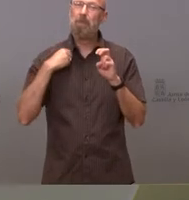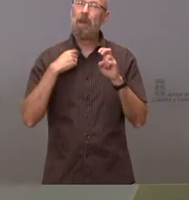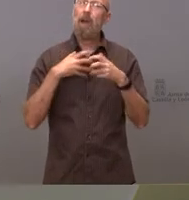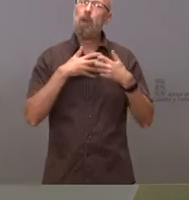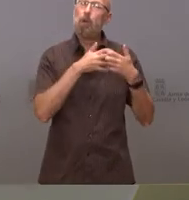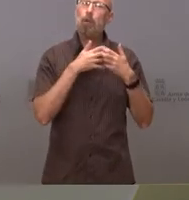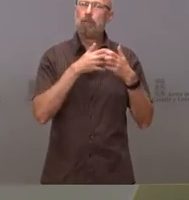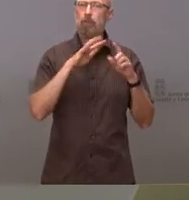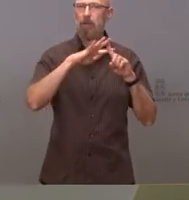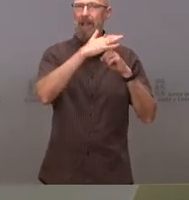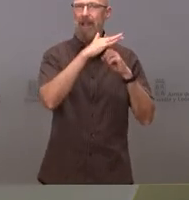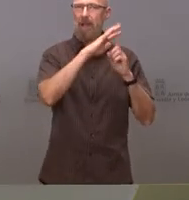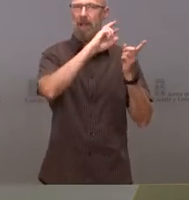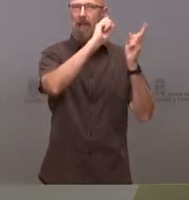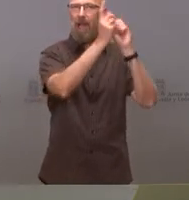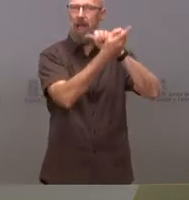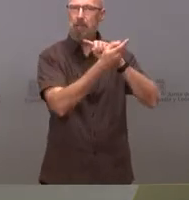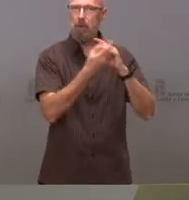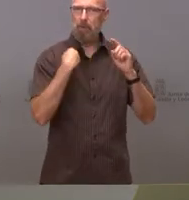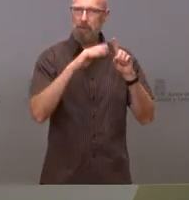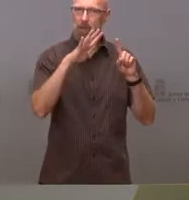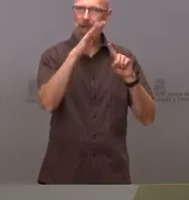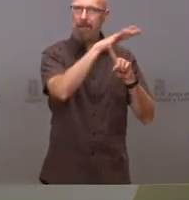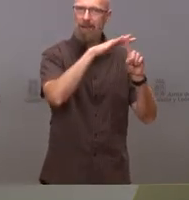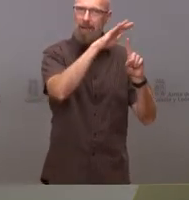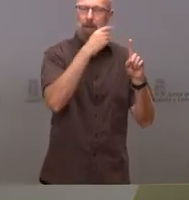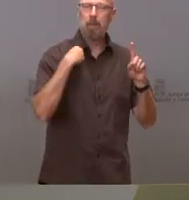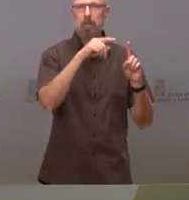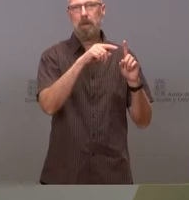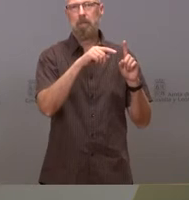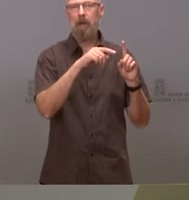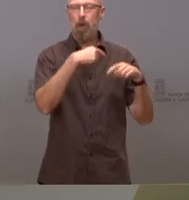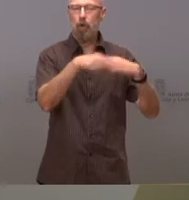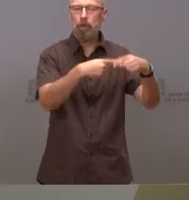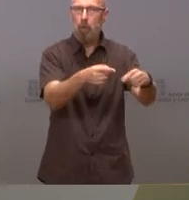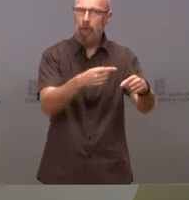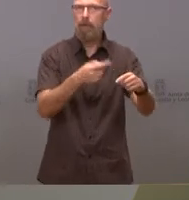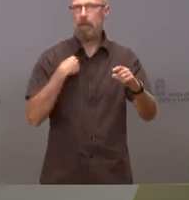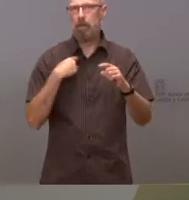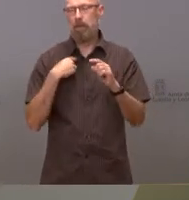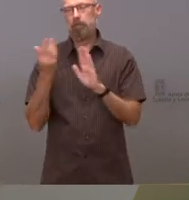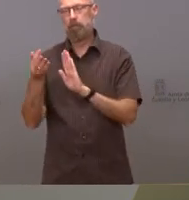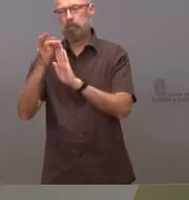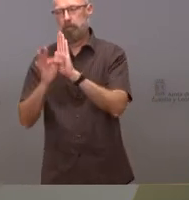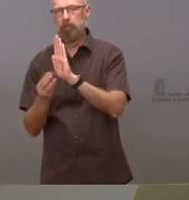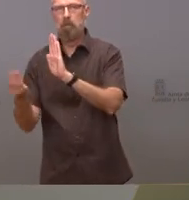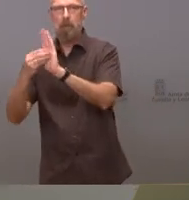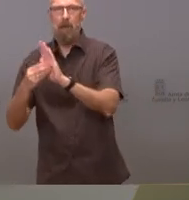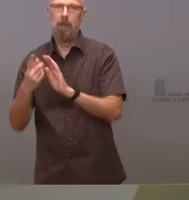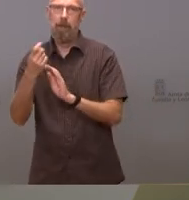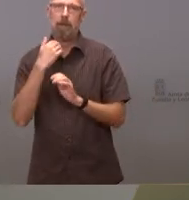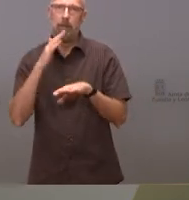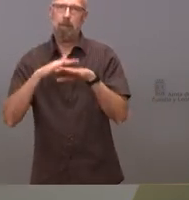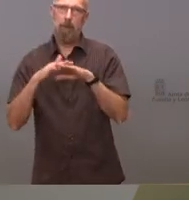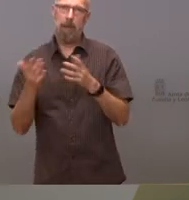preparados para las consecuencias que pueda tener el cambio de determinados parámetros que puedan estar